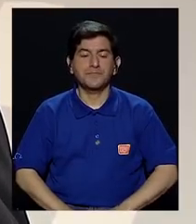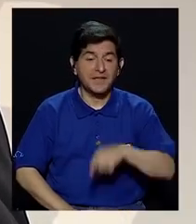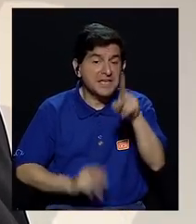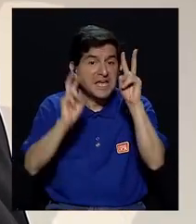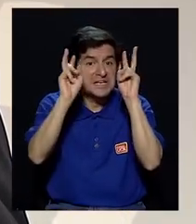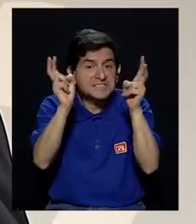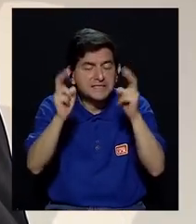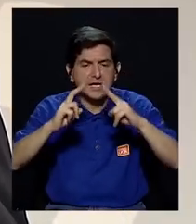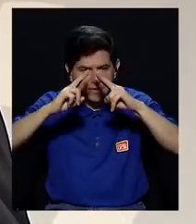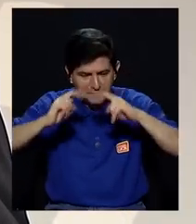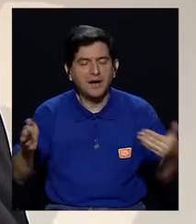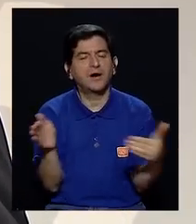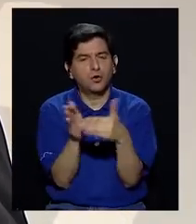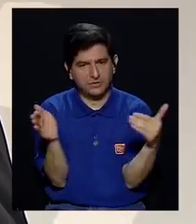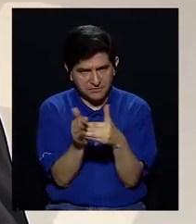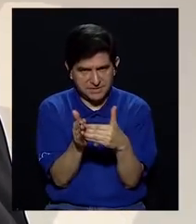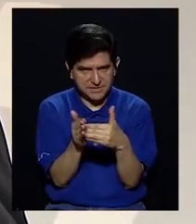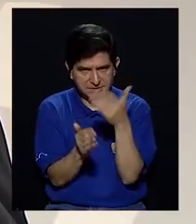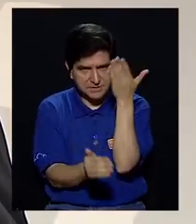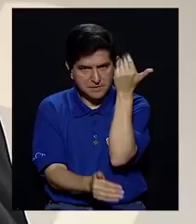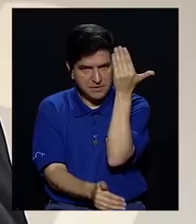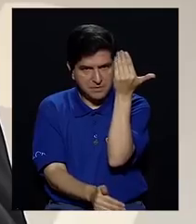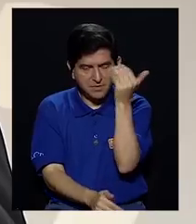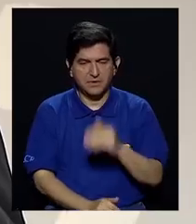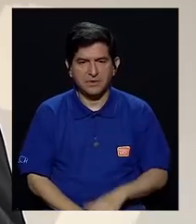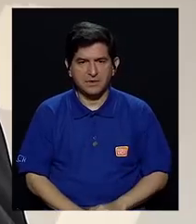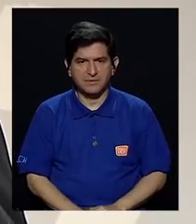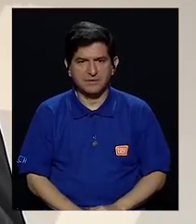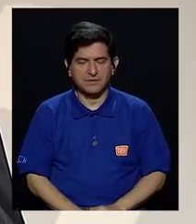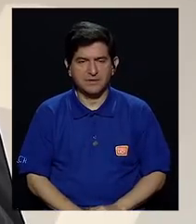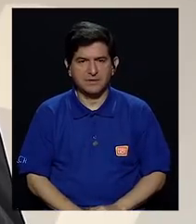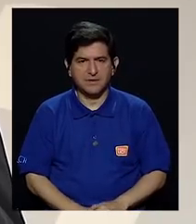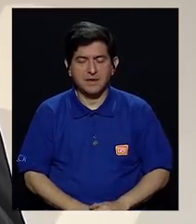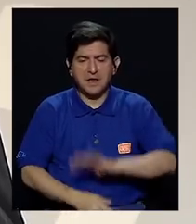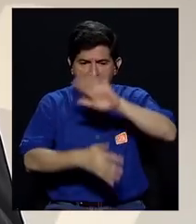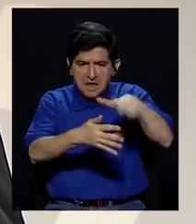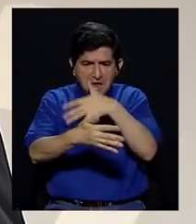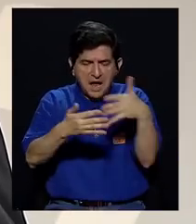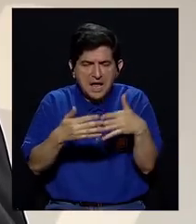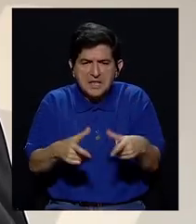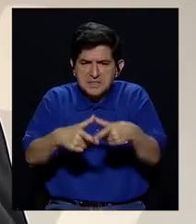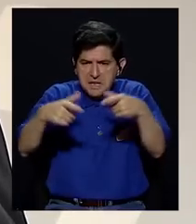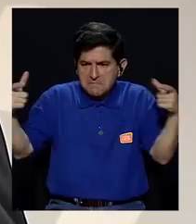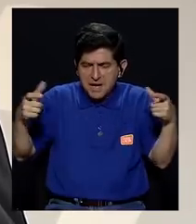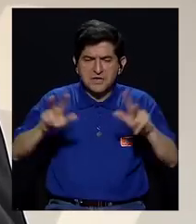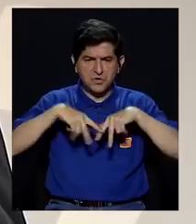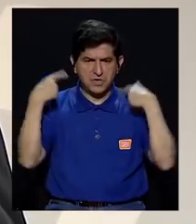Y ese tema tiene que ser revisado de nuevo, porque el grueso de las agendas de los partidos pasan por